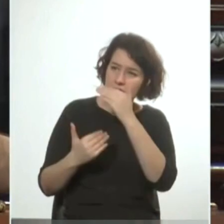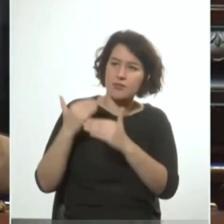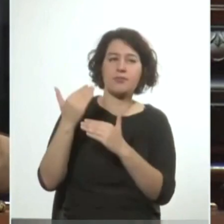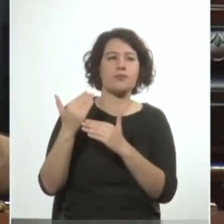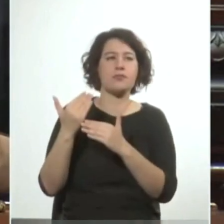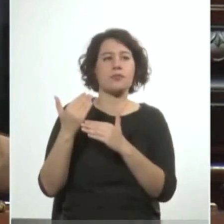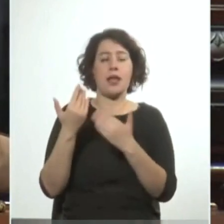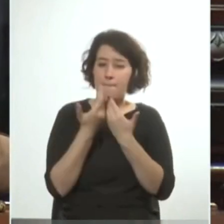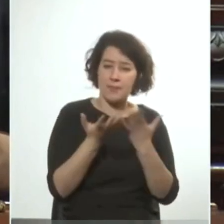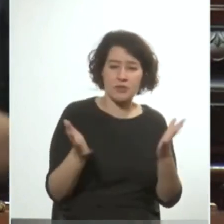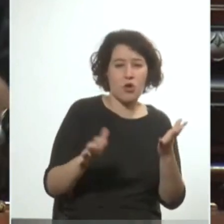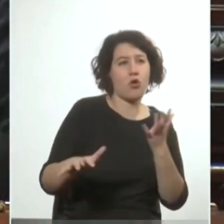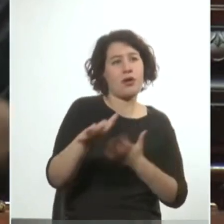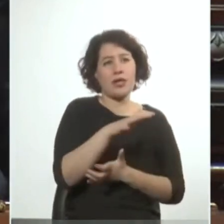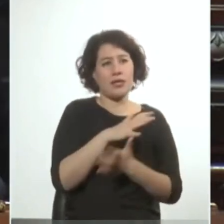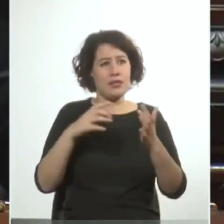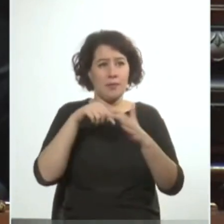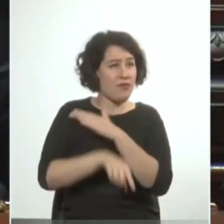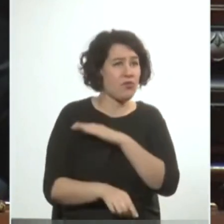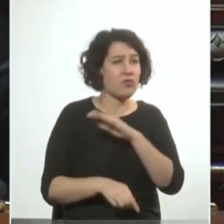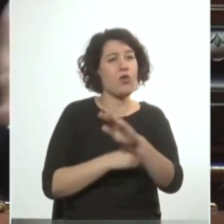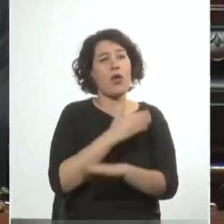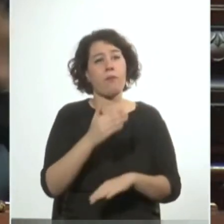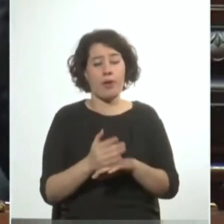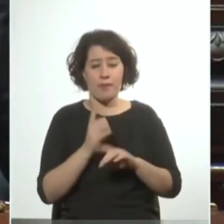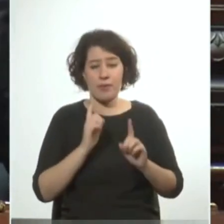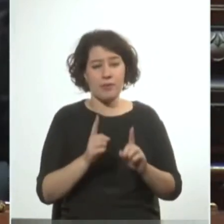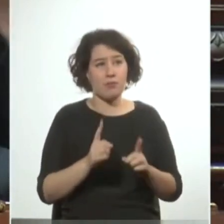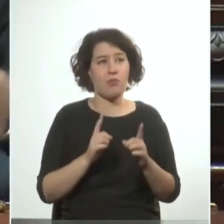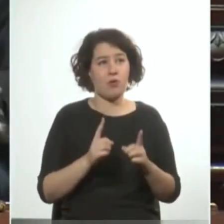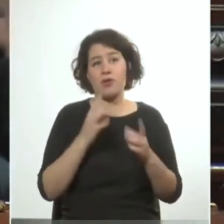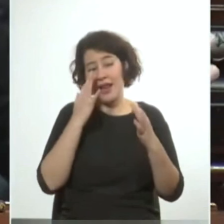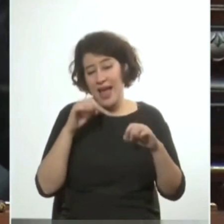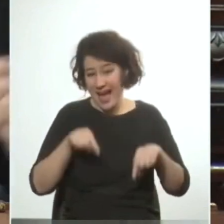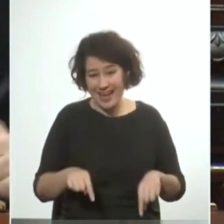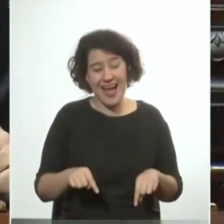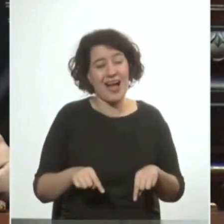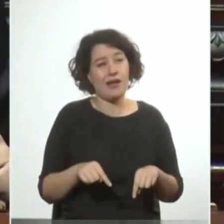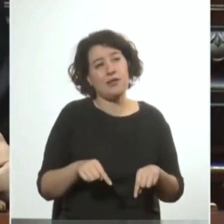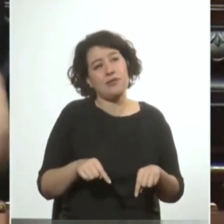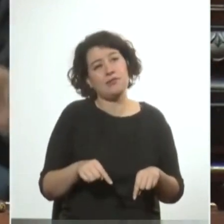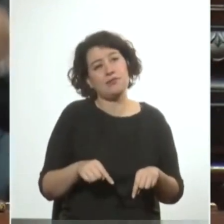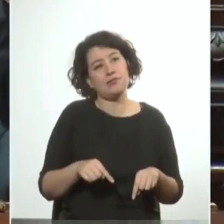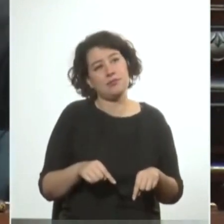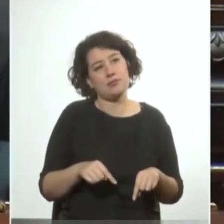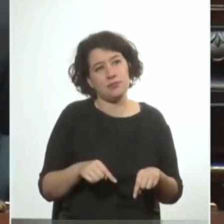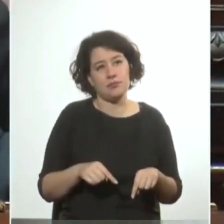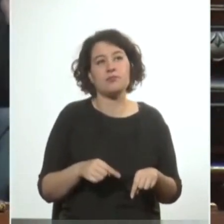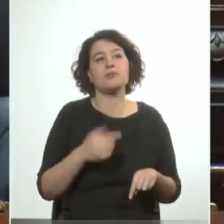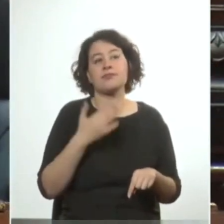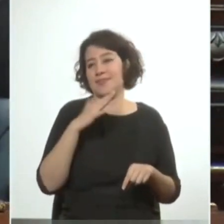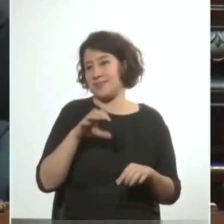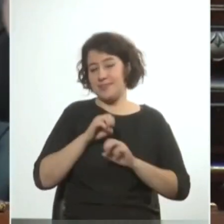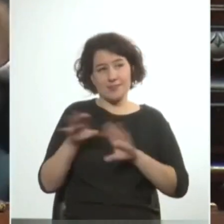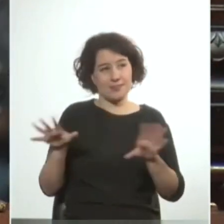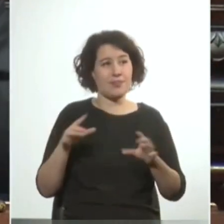ingresada en una crisis profunda después de la misma producto de las realidades que aquí se hacían desde una interpretación equivocada